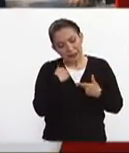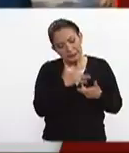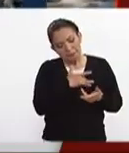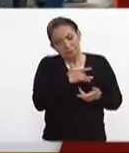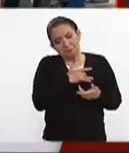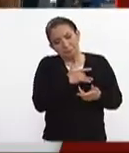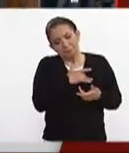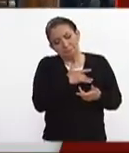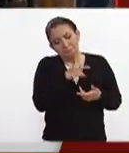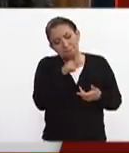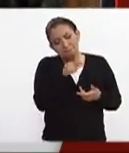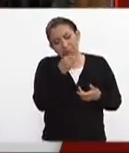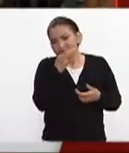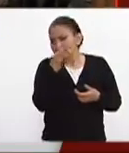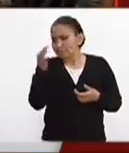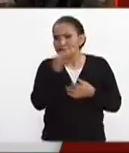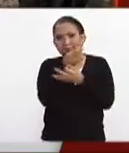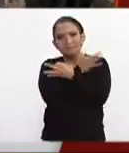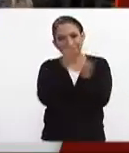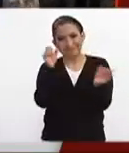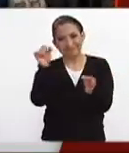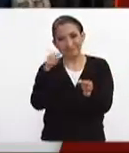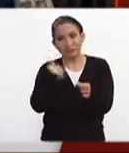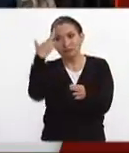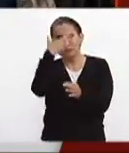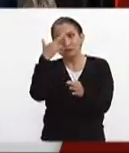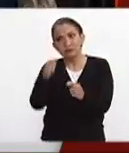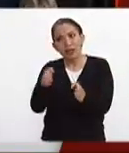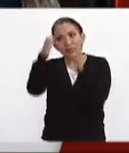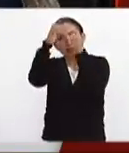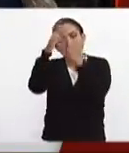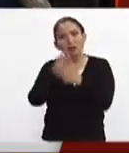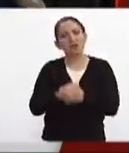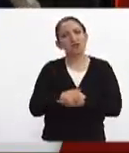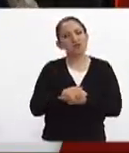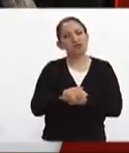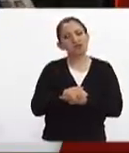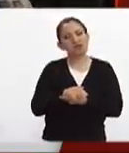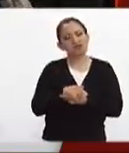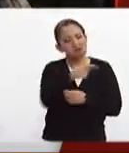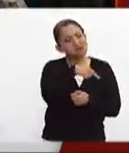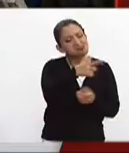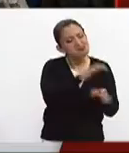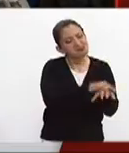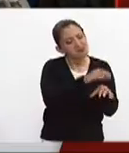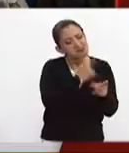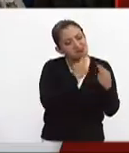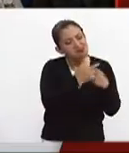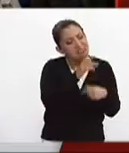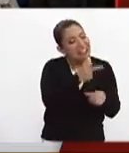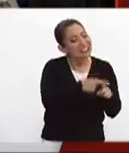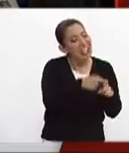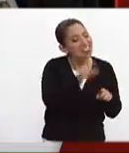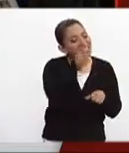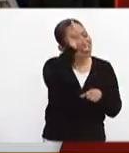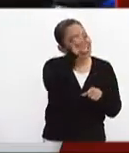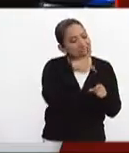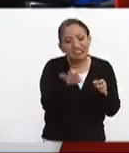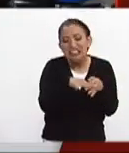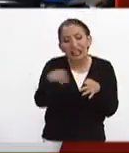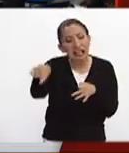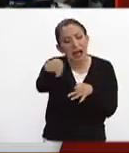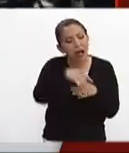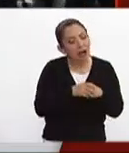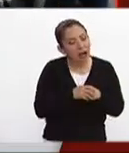salió el aviso de ir a revisar un edificio entonces entre los amigos empezamos a ver quién era el que estaba más